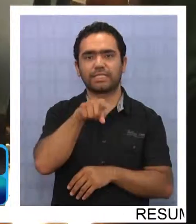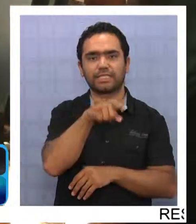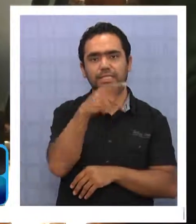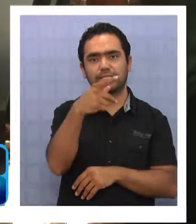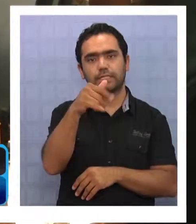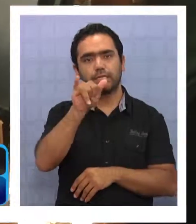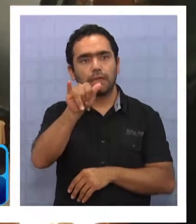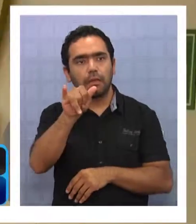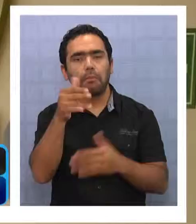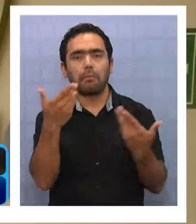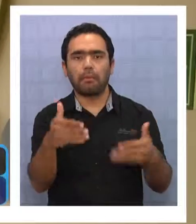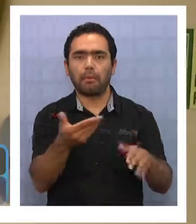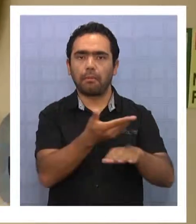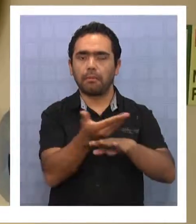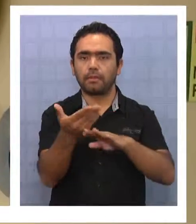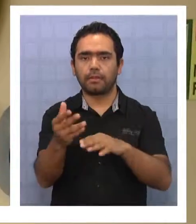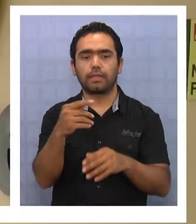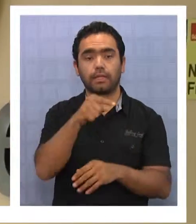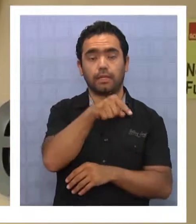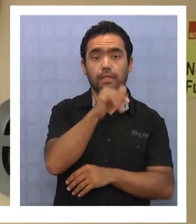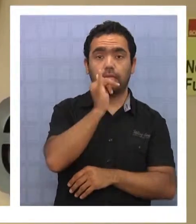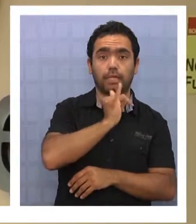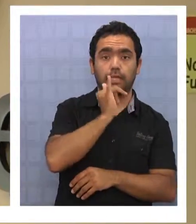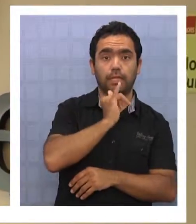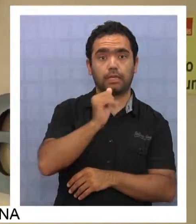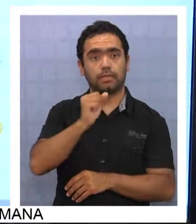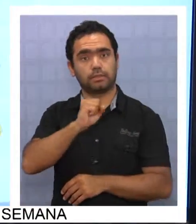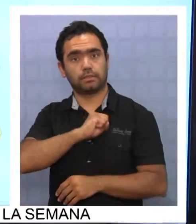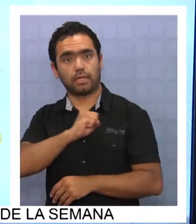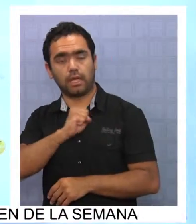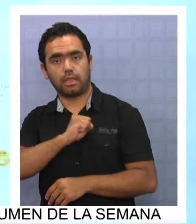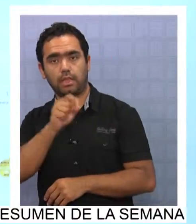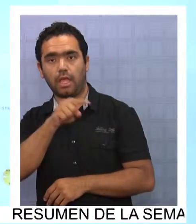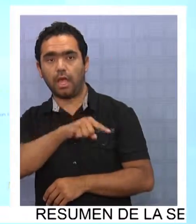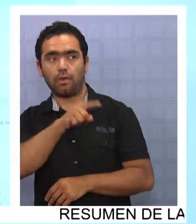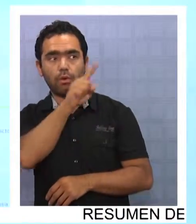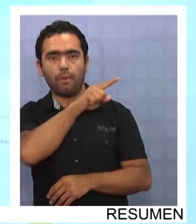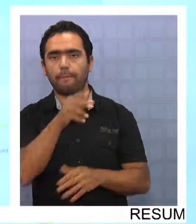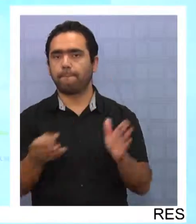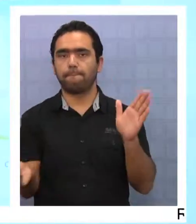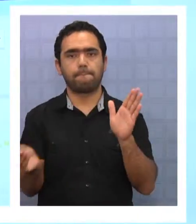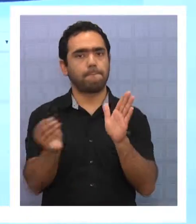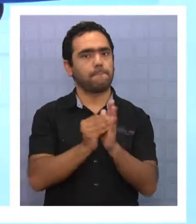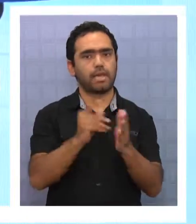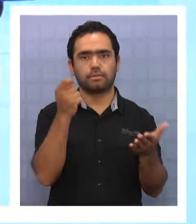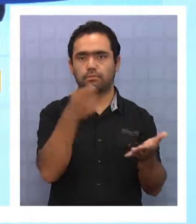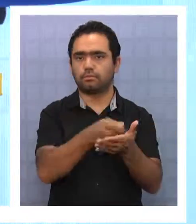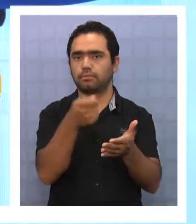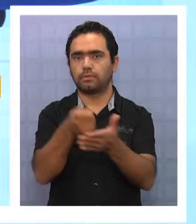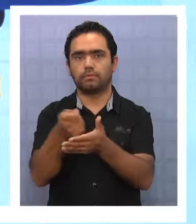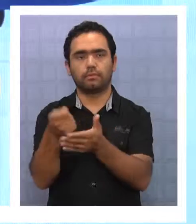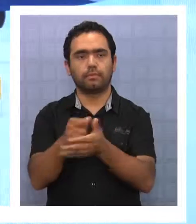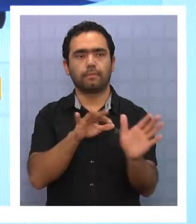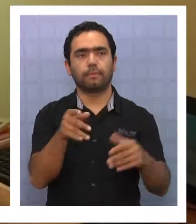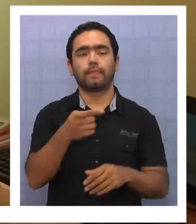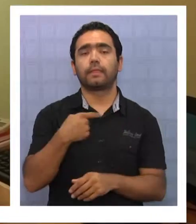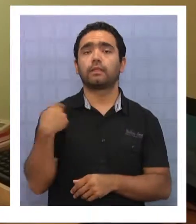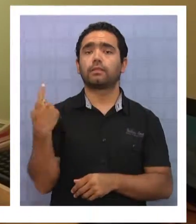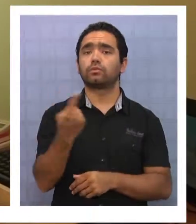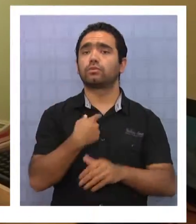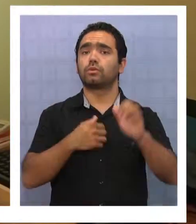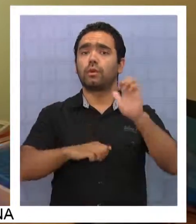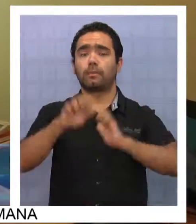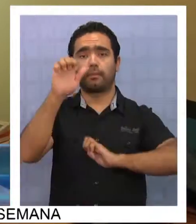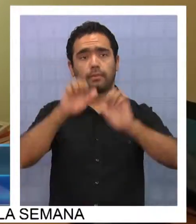destinos del país. El trayecto Iquique-Santiago es uno de los tramos más adquiridos. Nuestra compañía decidió